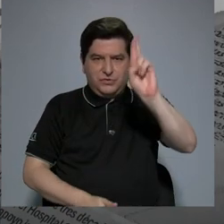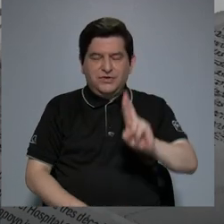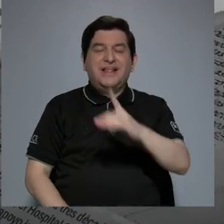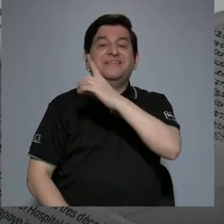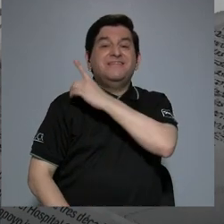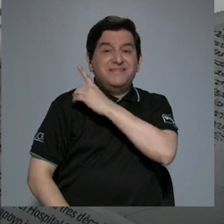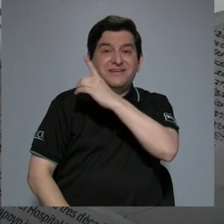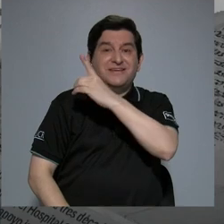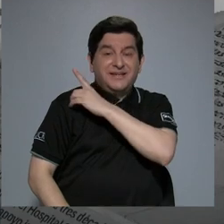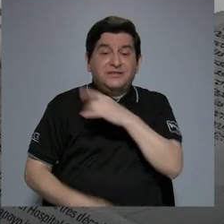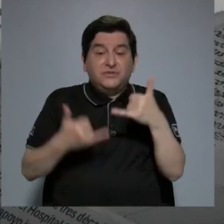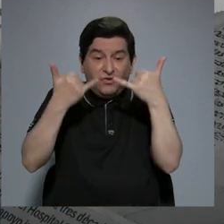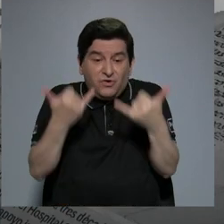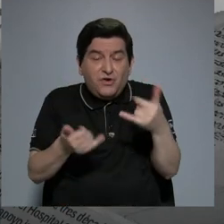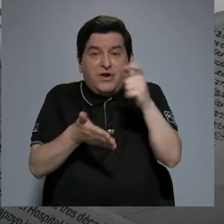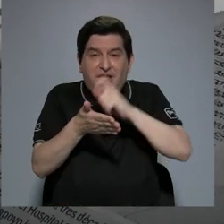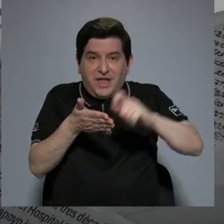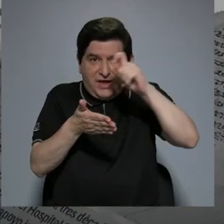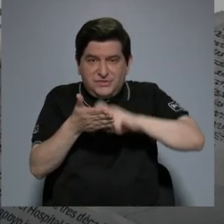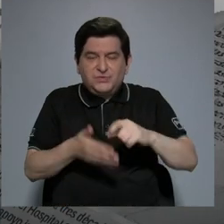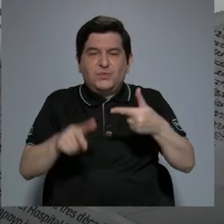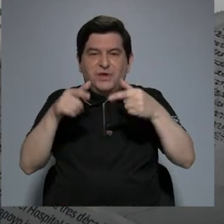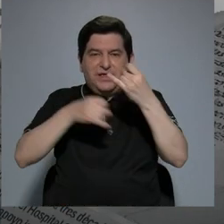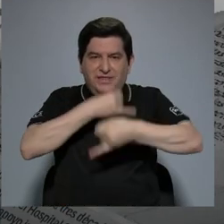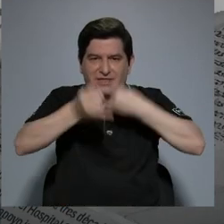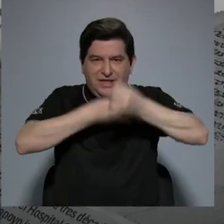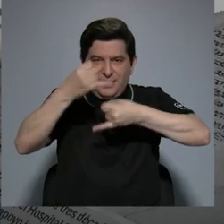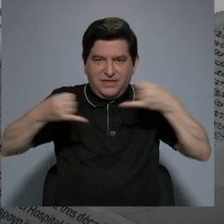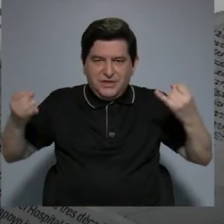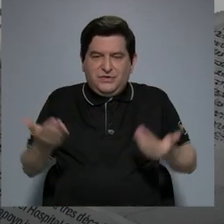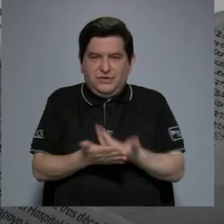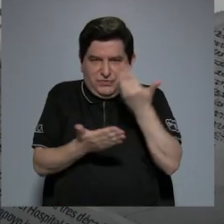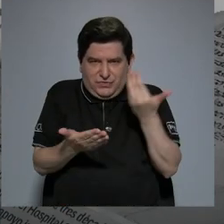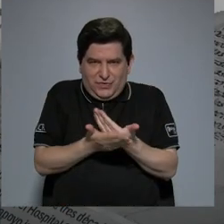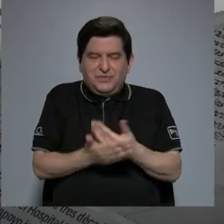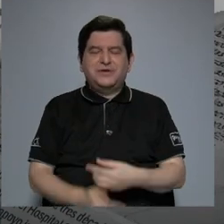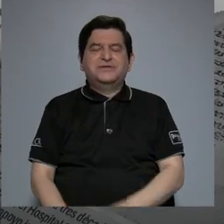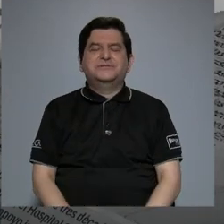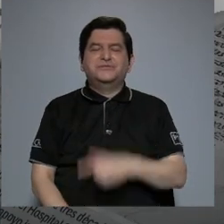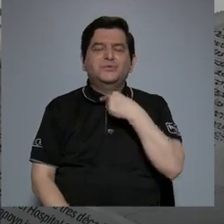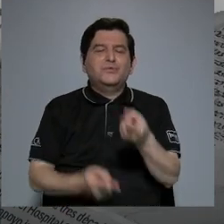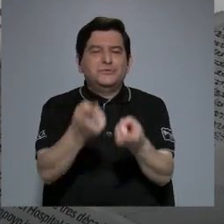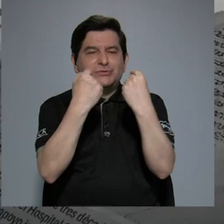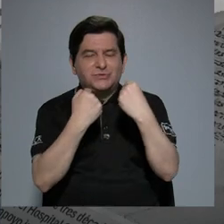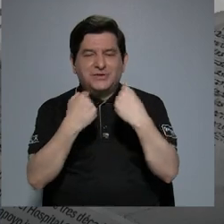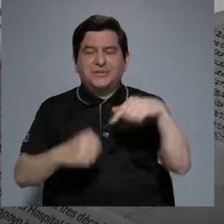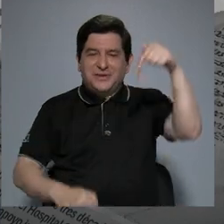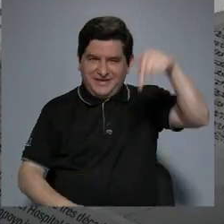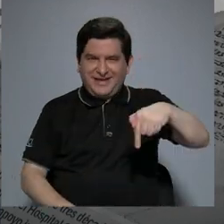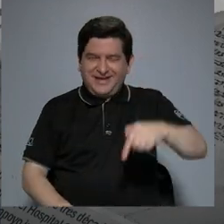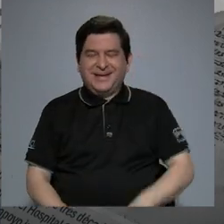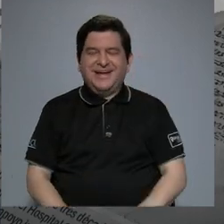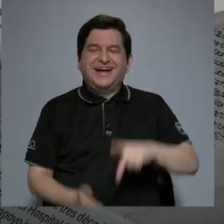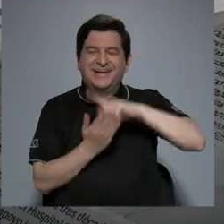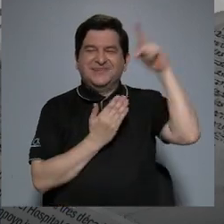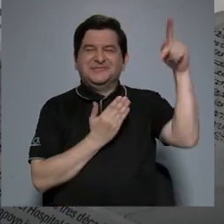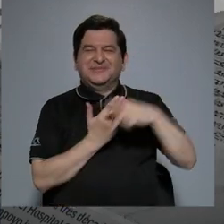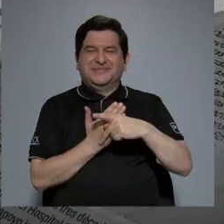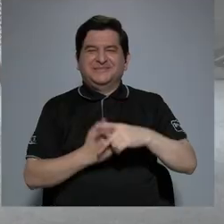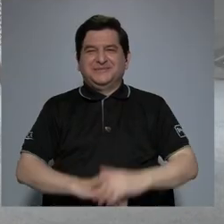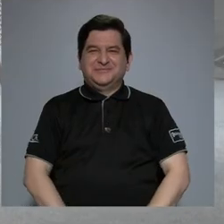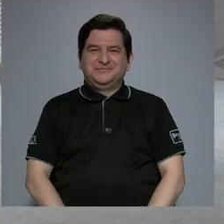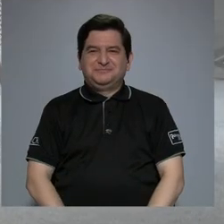y director actual de la Escuela de Lenguas Modernas. Un gusto tenerlo aquí en el país. El placer es Perdón, aquí en el programa.